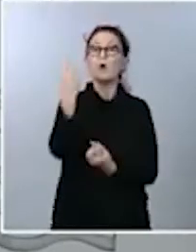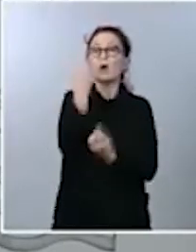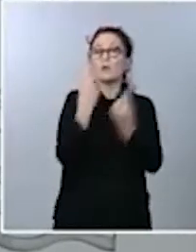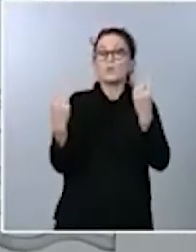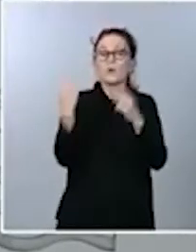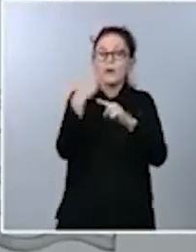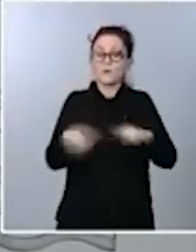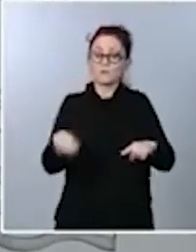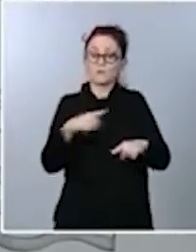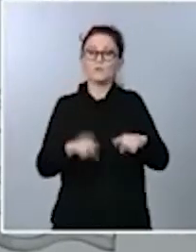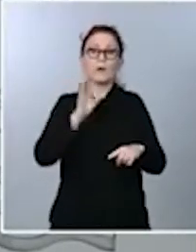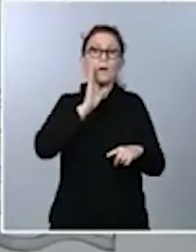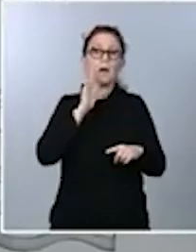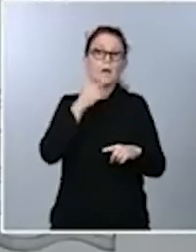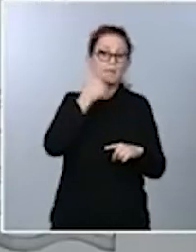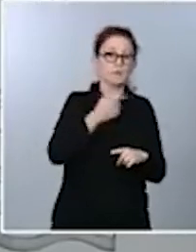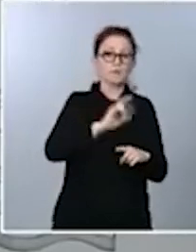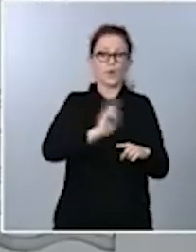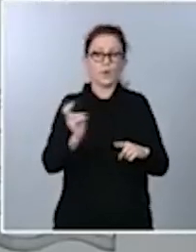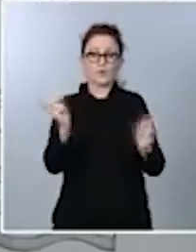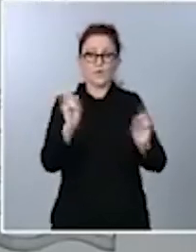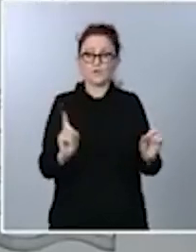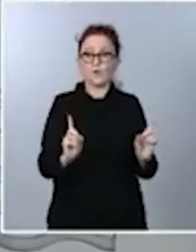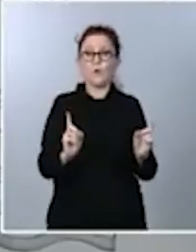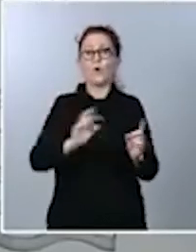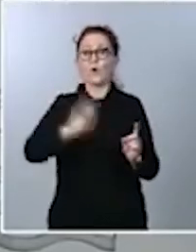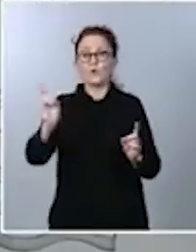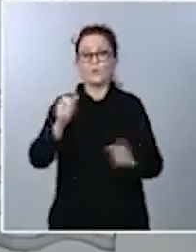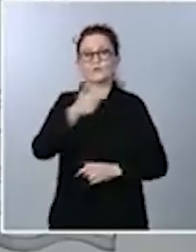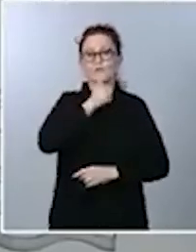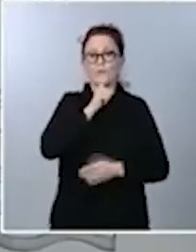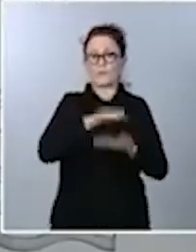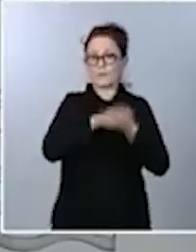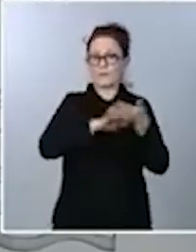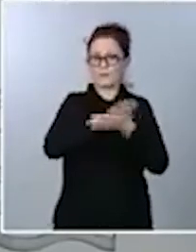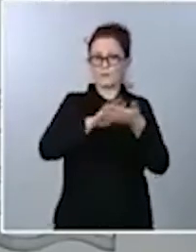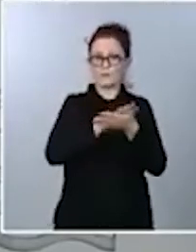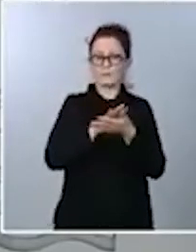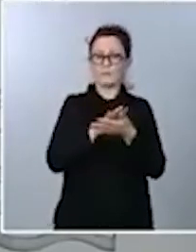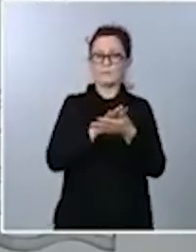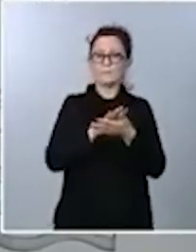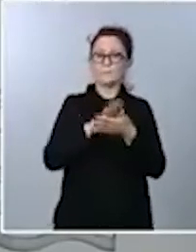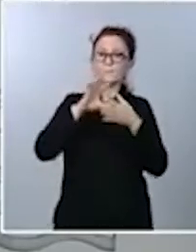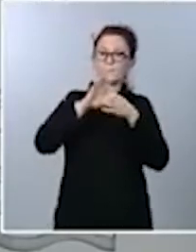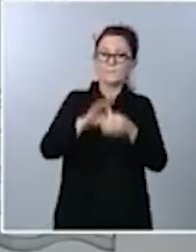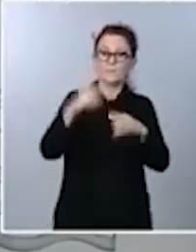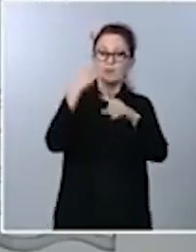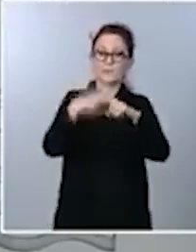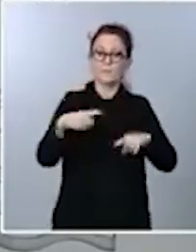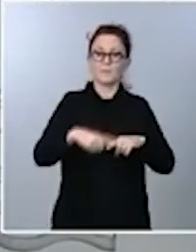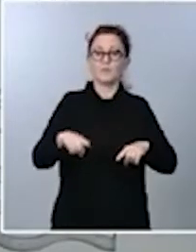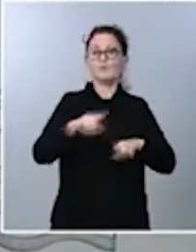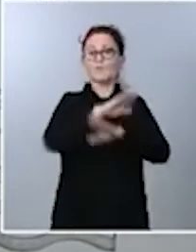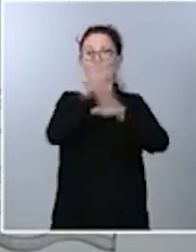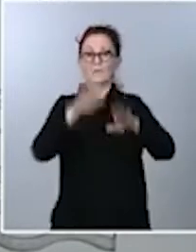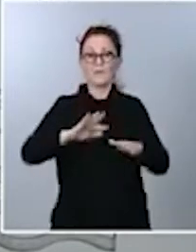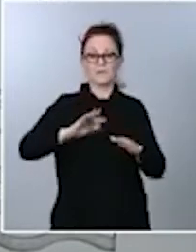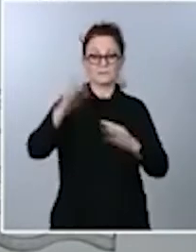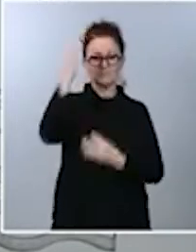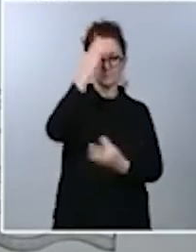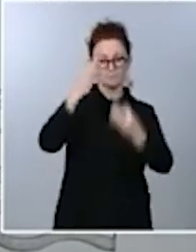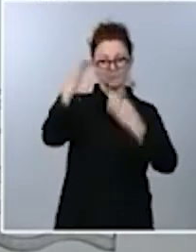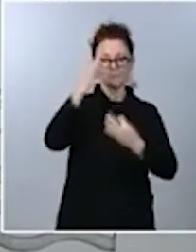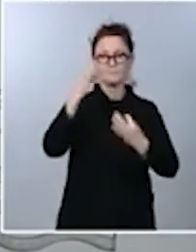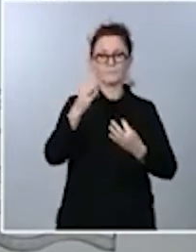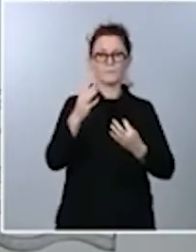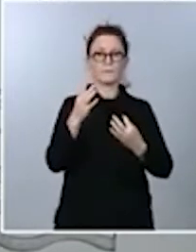mencionado, otras no, algunas que no se han mencionado, que tienen que ver con elementos finales de ajuste. Me refería a usted, por